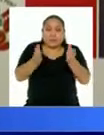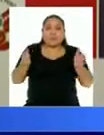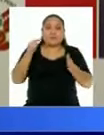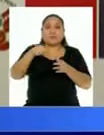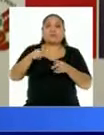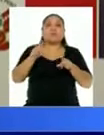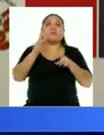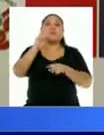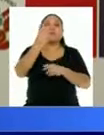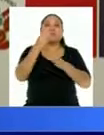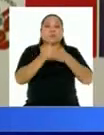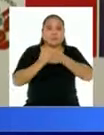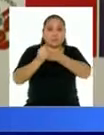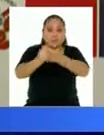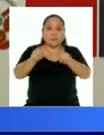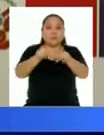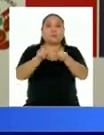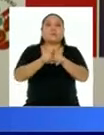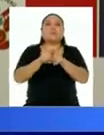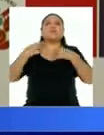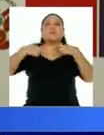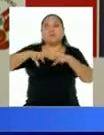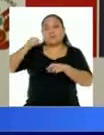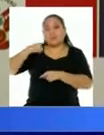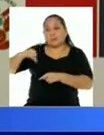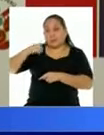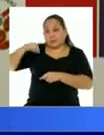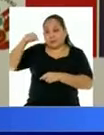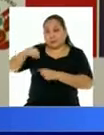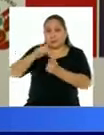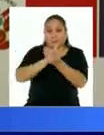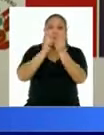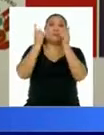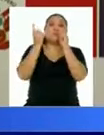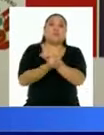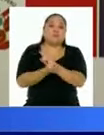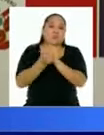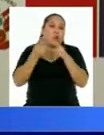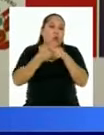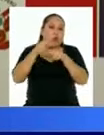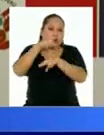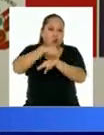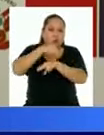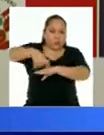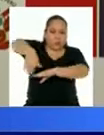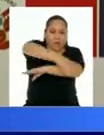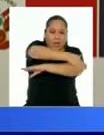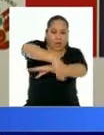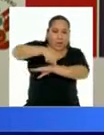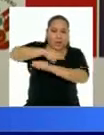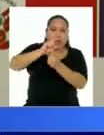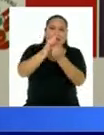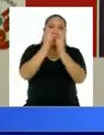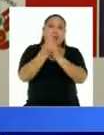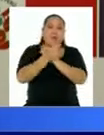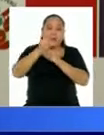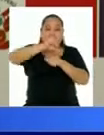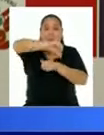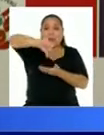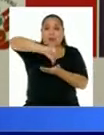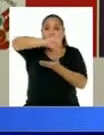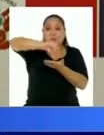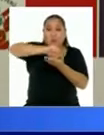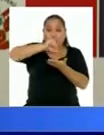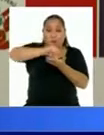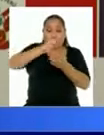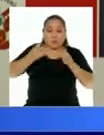porque también permite que las municipalidades conviertan temporalmente las calles, las avenidas, las plazas, los malecones, las losas